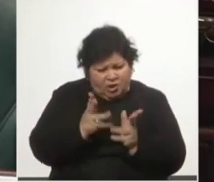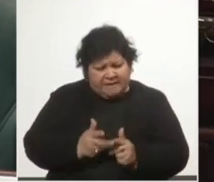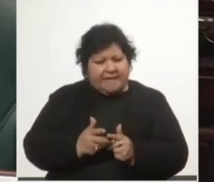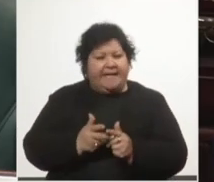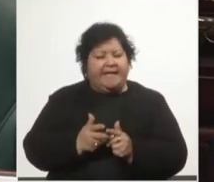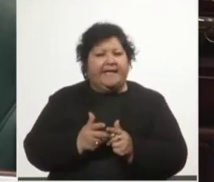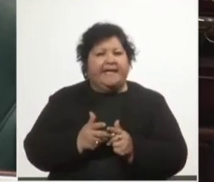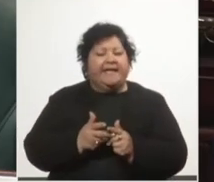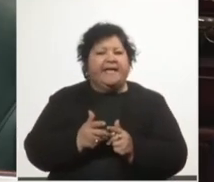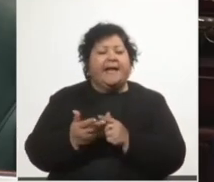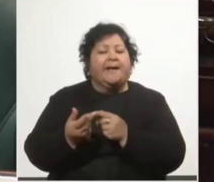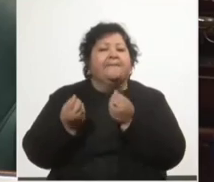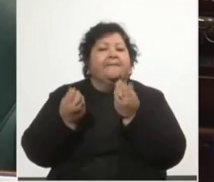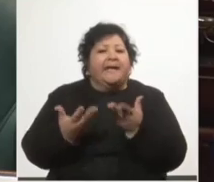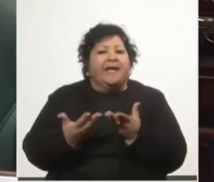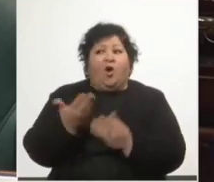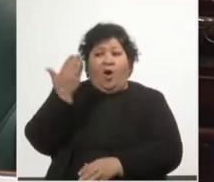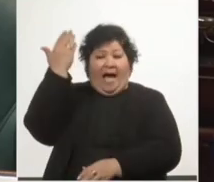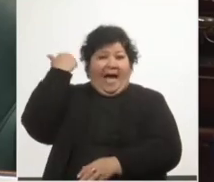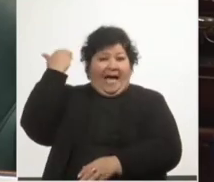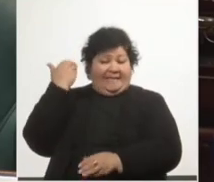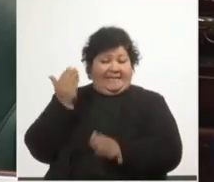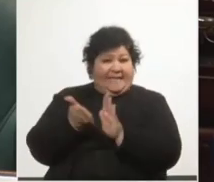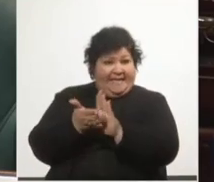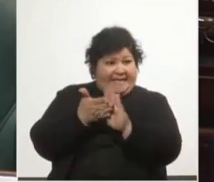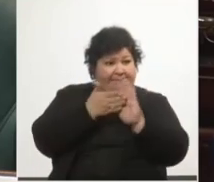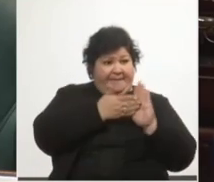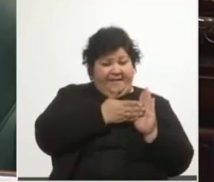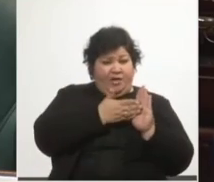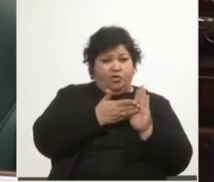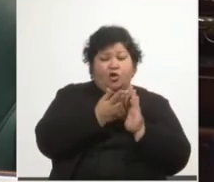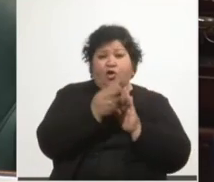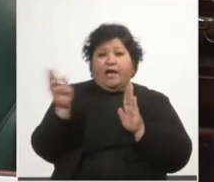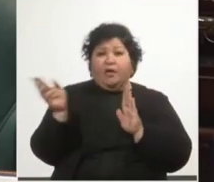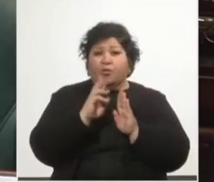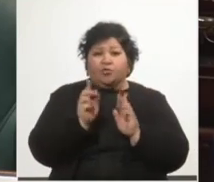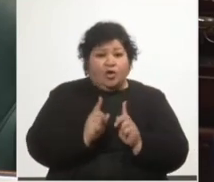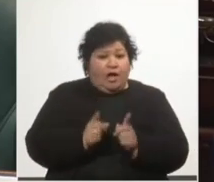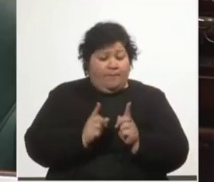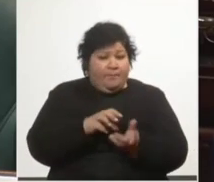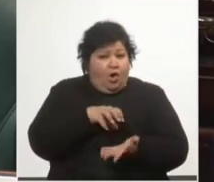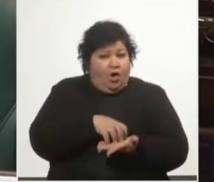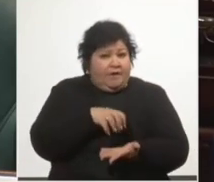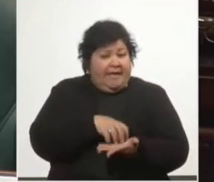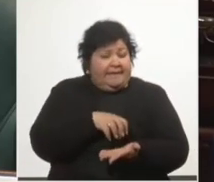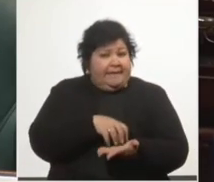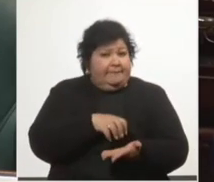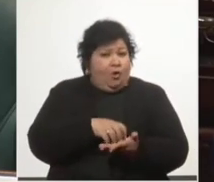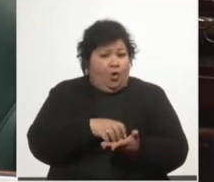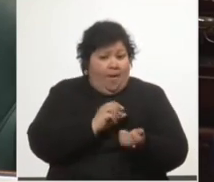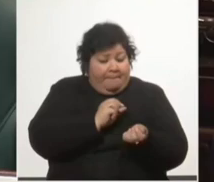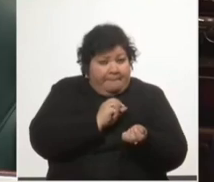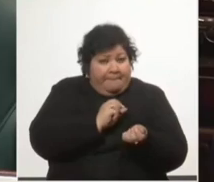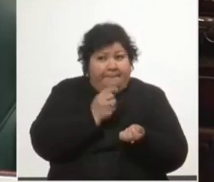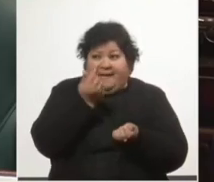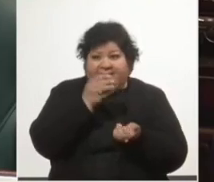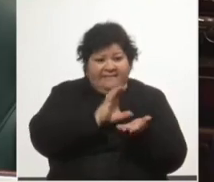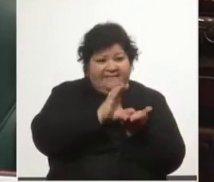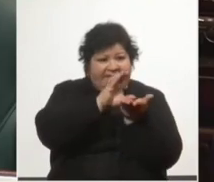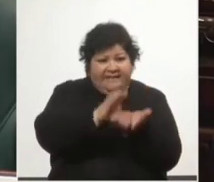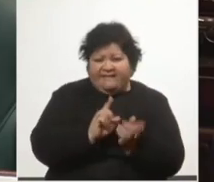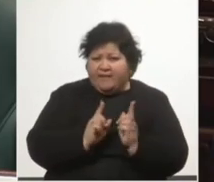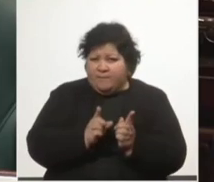financieros que se respaldaban con recursos de los propios organismos, con partidas de los propios organismos.